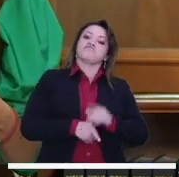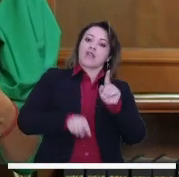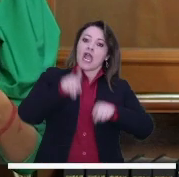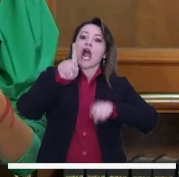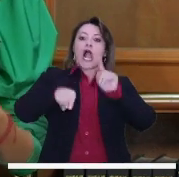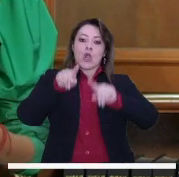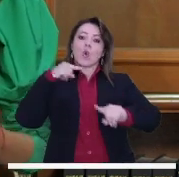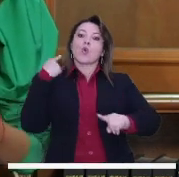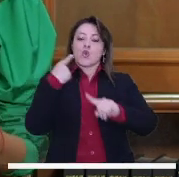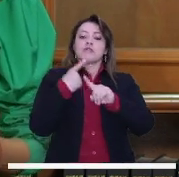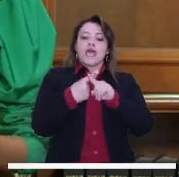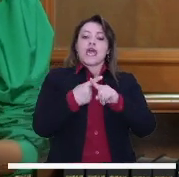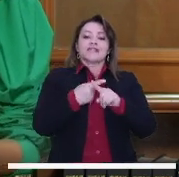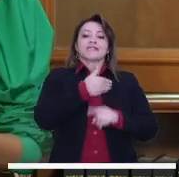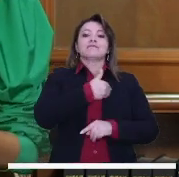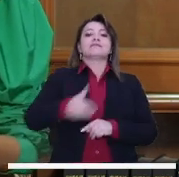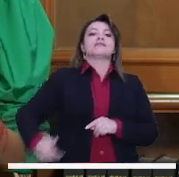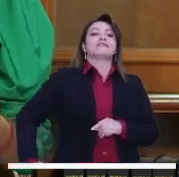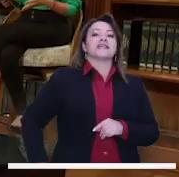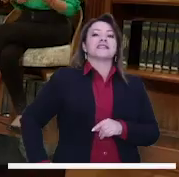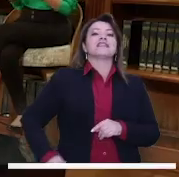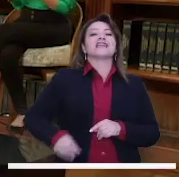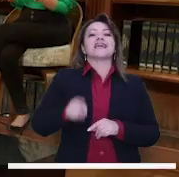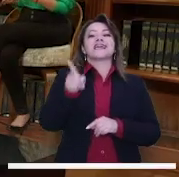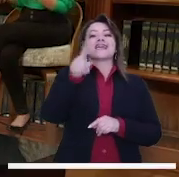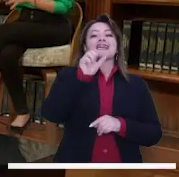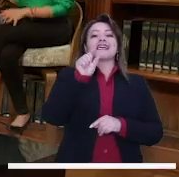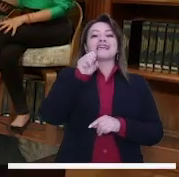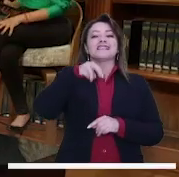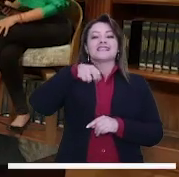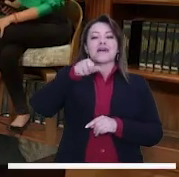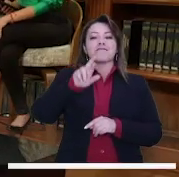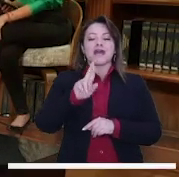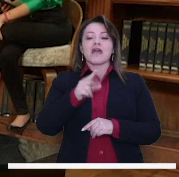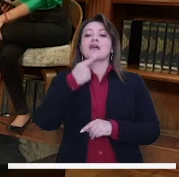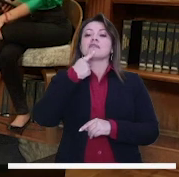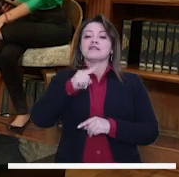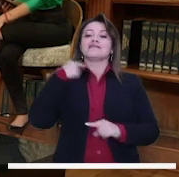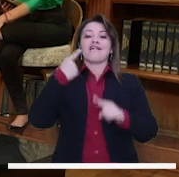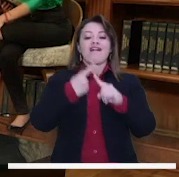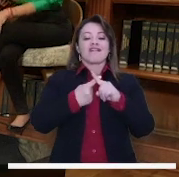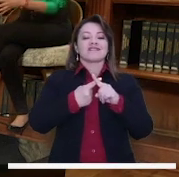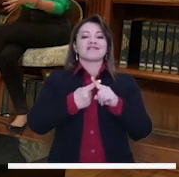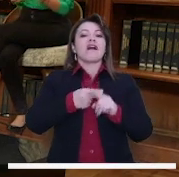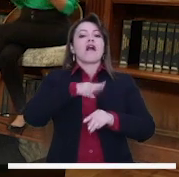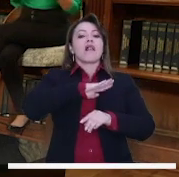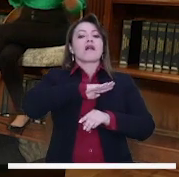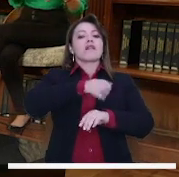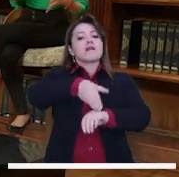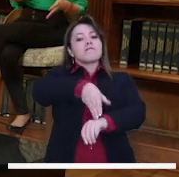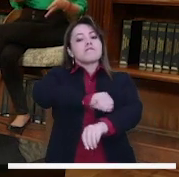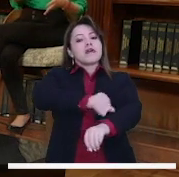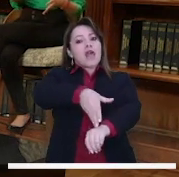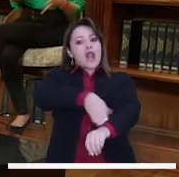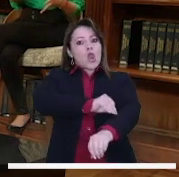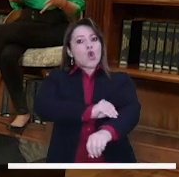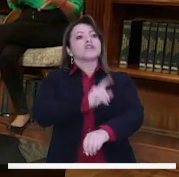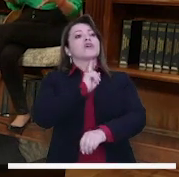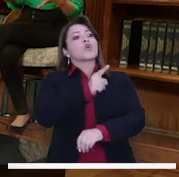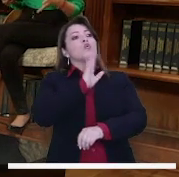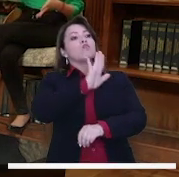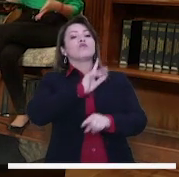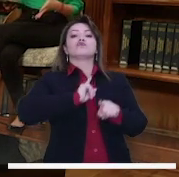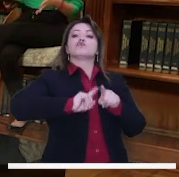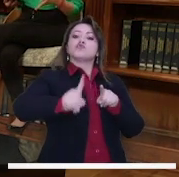declaraciones del expresidente Ernesto Samper, que decía que en su momento el exalcalde Peñalosa había recibido esa